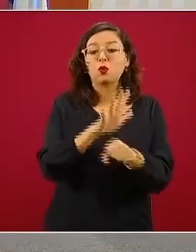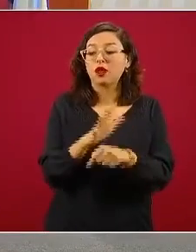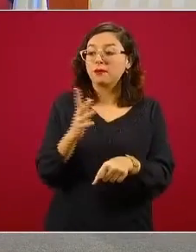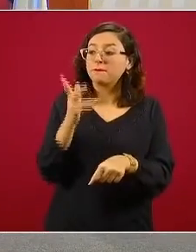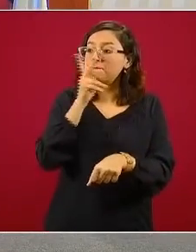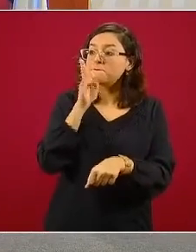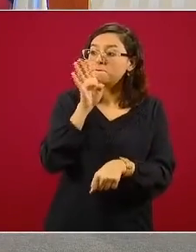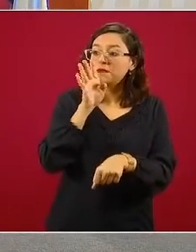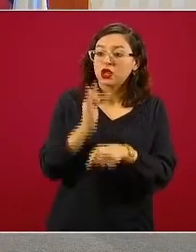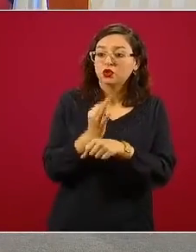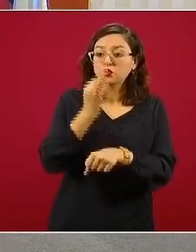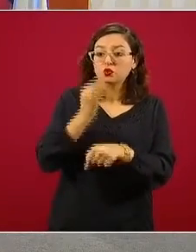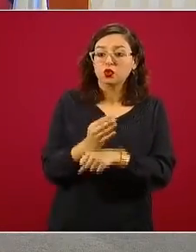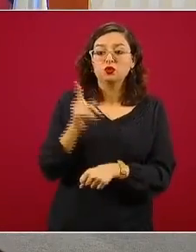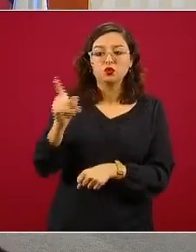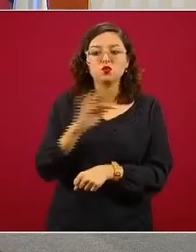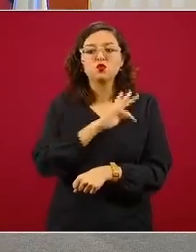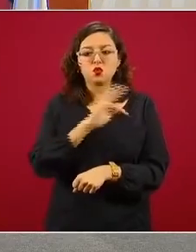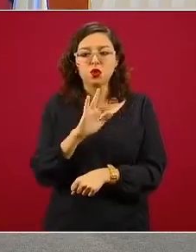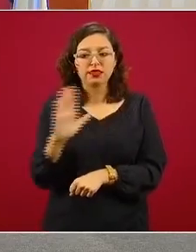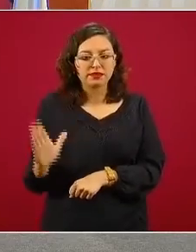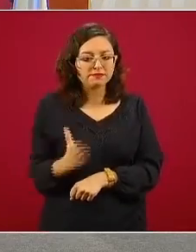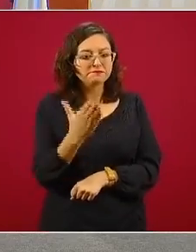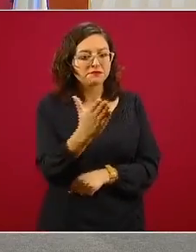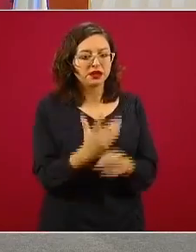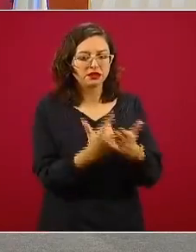tutor, derecho a ver el estado de cuenta de los jóvenes.